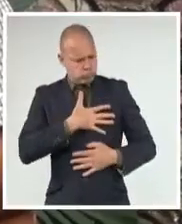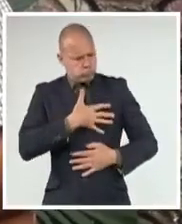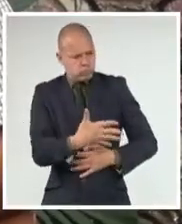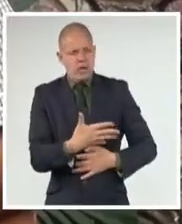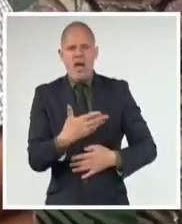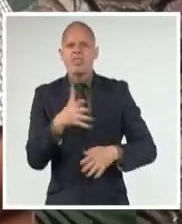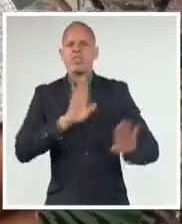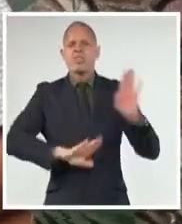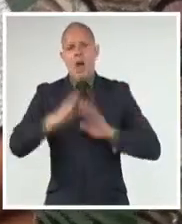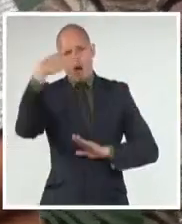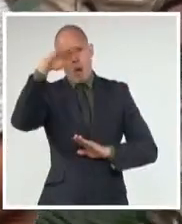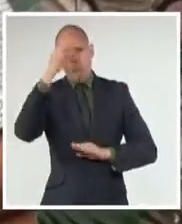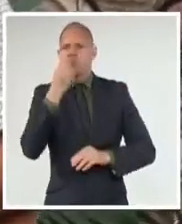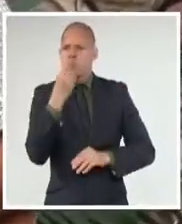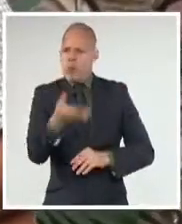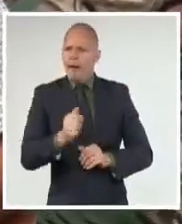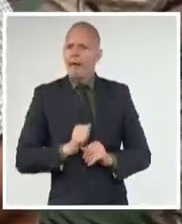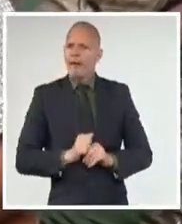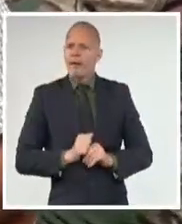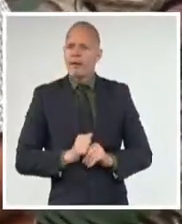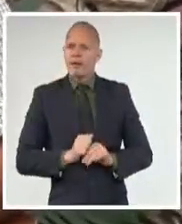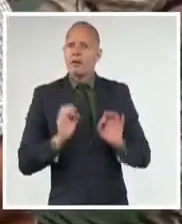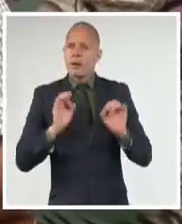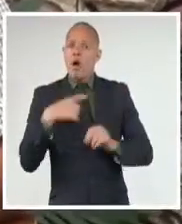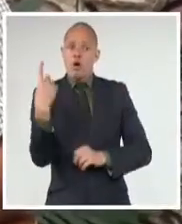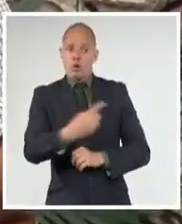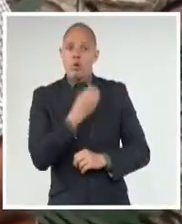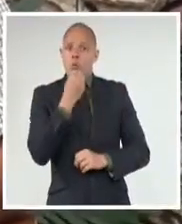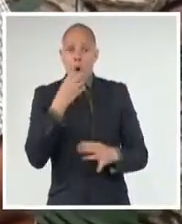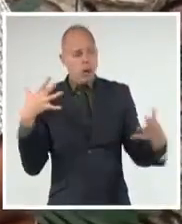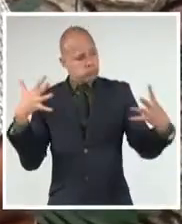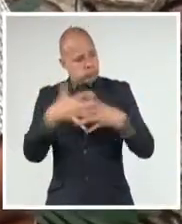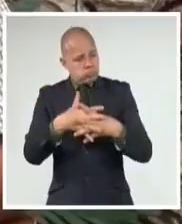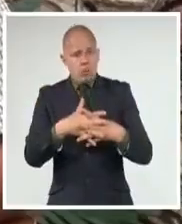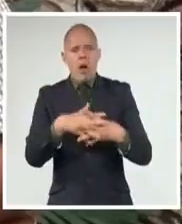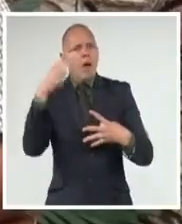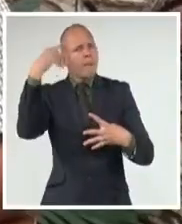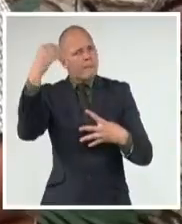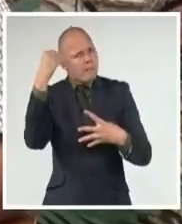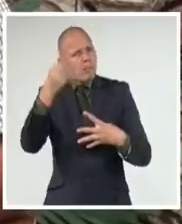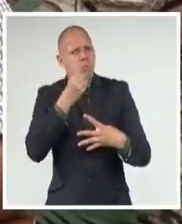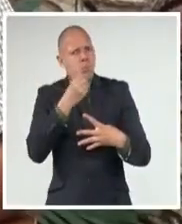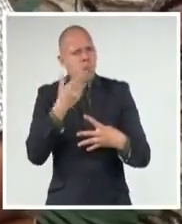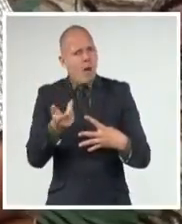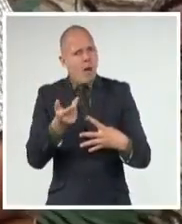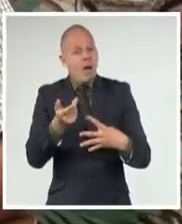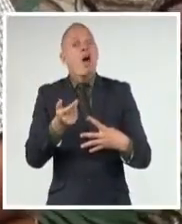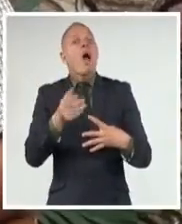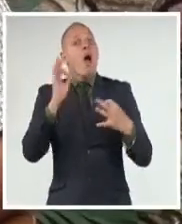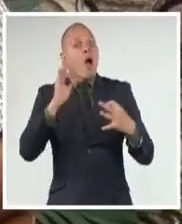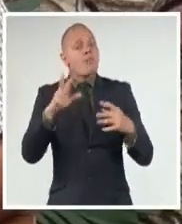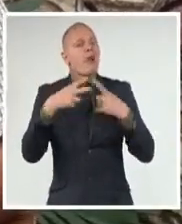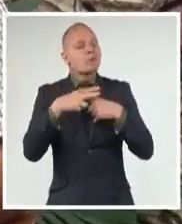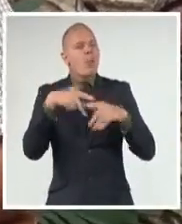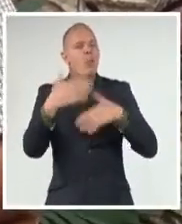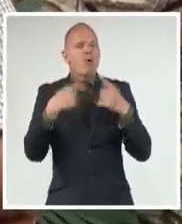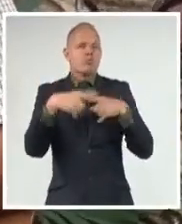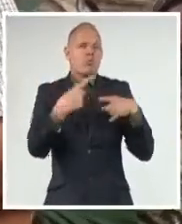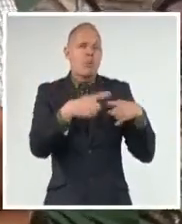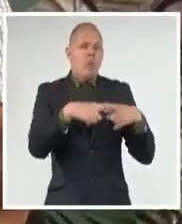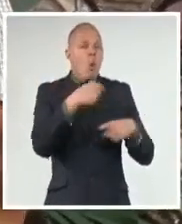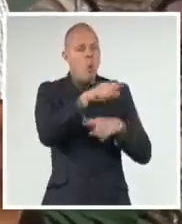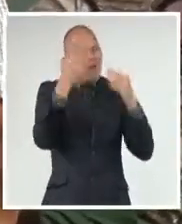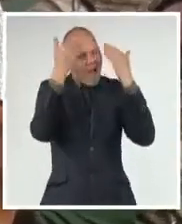corazón a Cuba y entre todos vamos a actuar y pensar para Cuba y muchas gracias a todos.